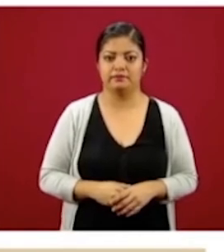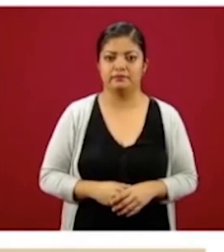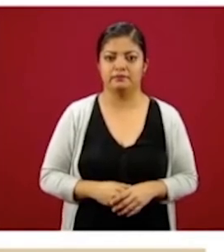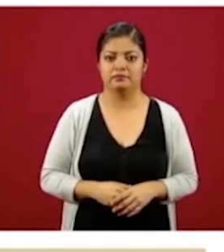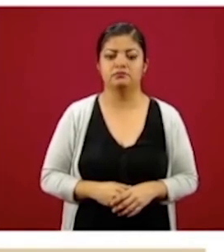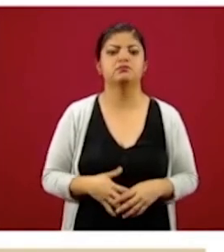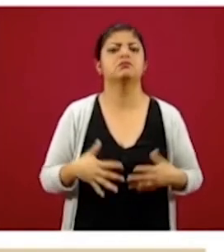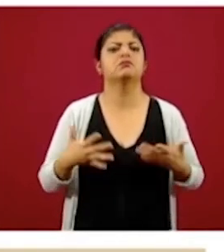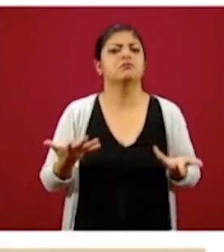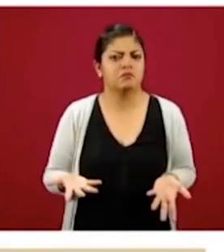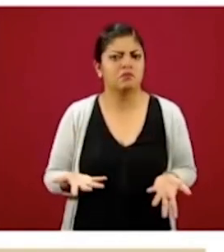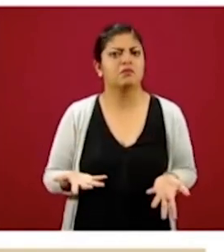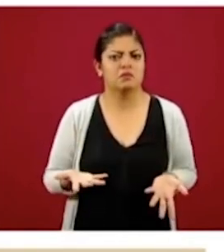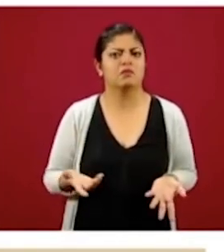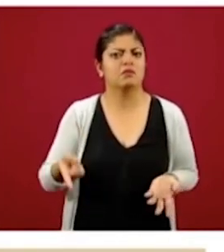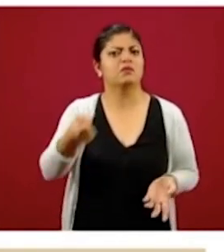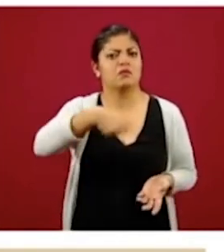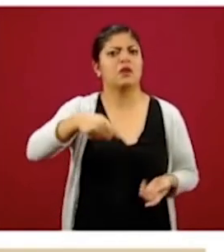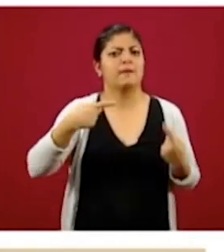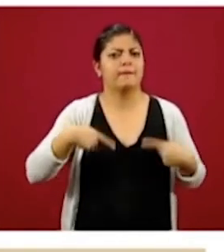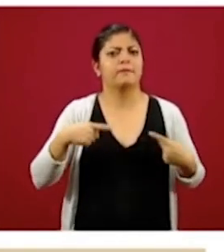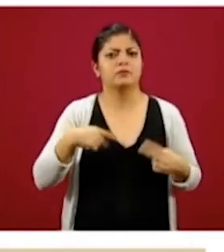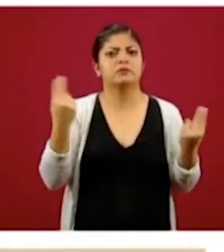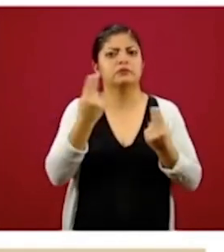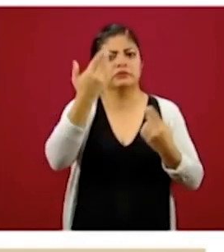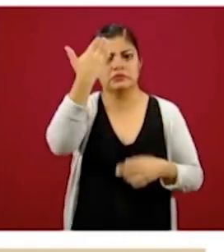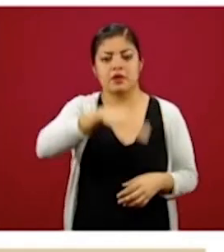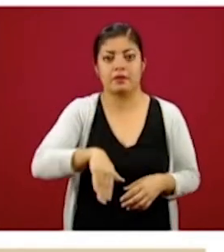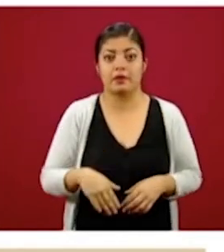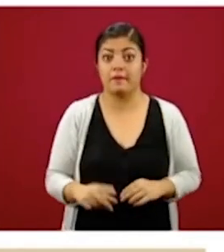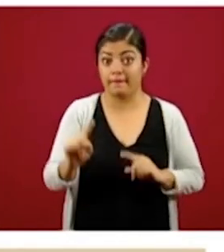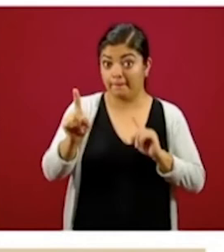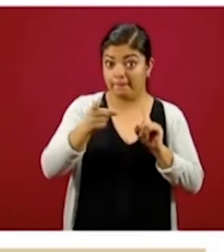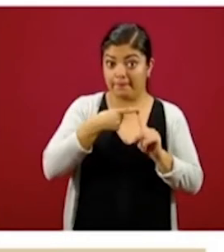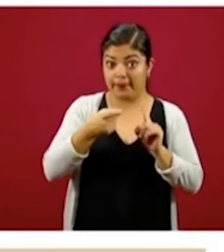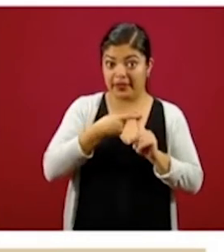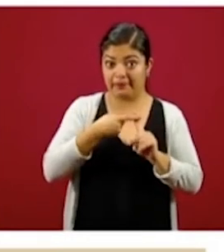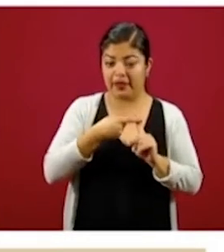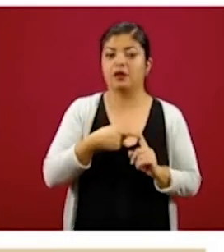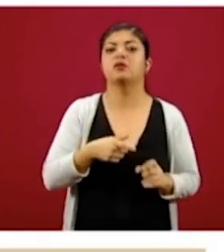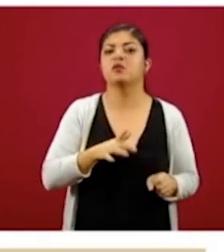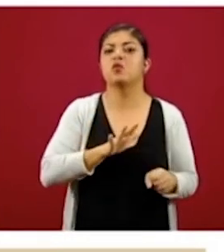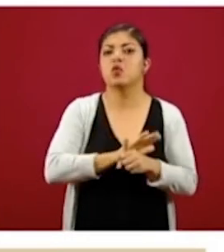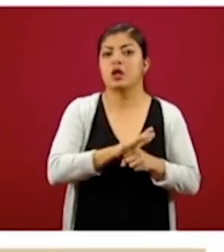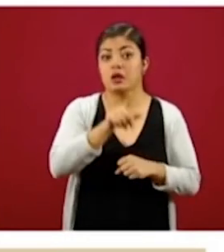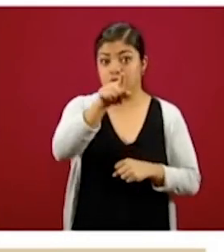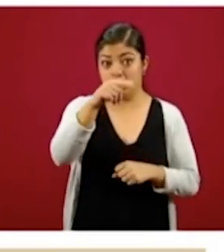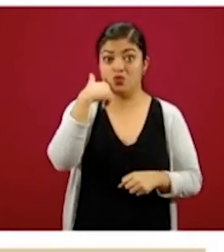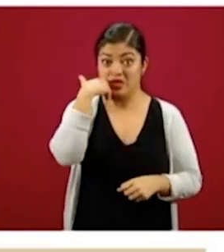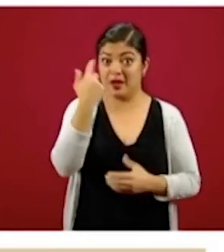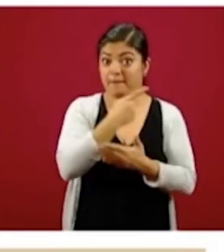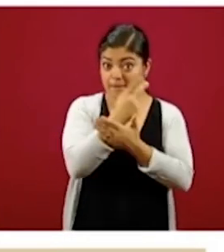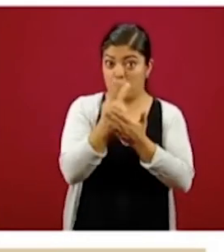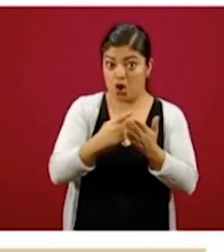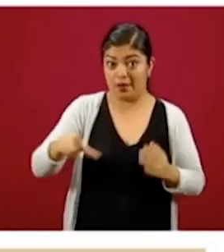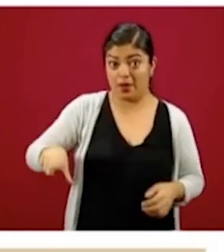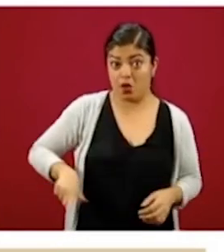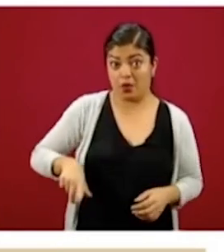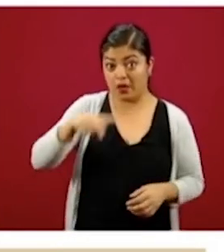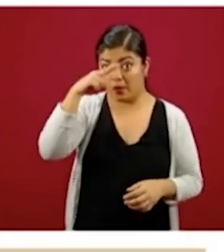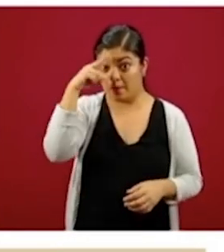¿Qué es lo que debe de saber la población? Primero, que para acceder a los programas integrales del Gobierno de México